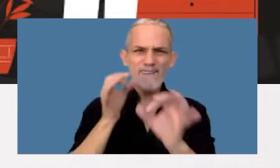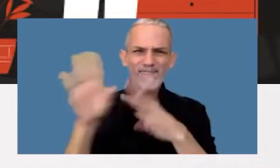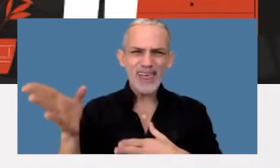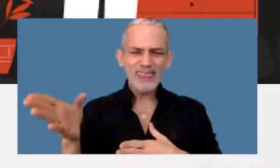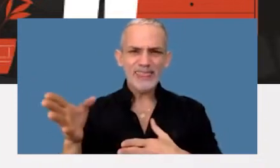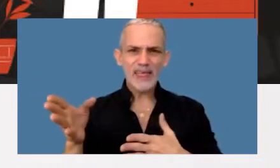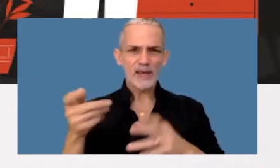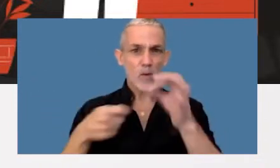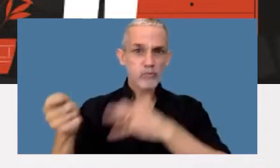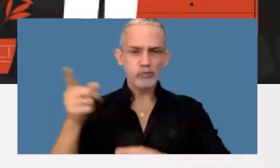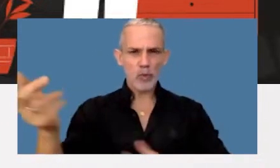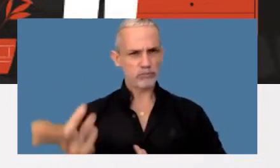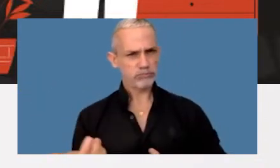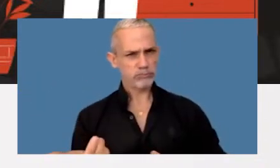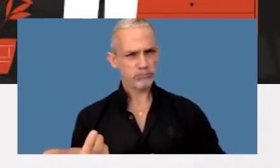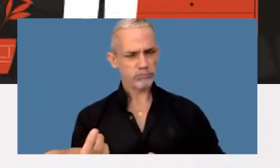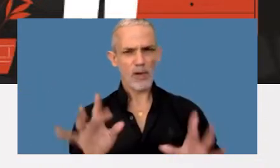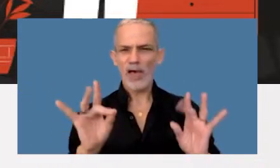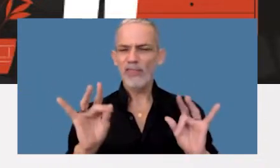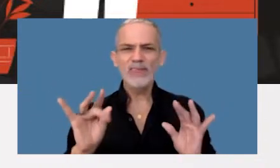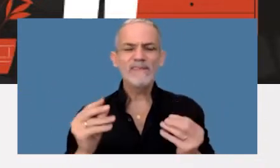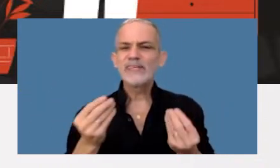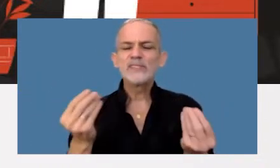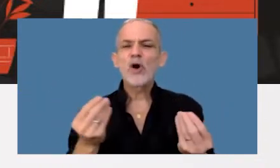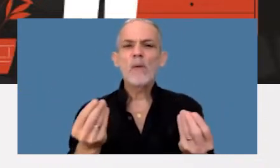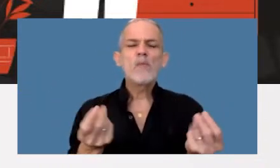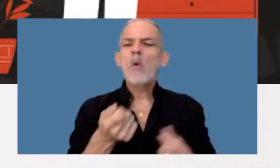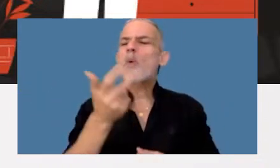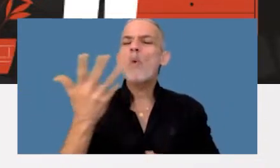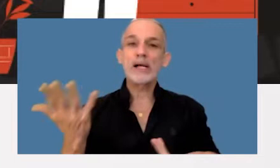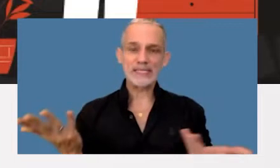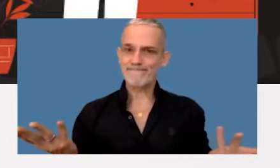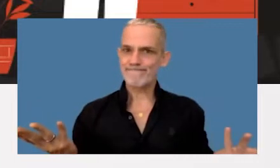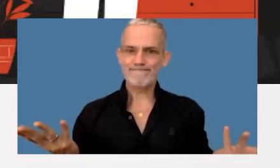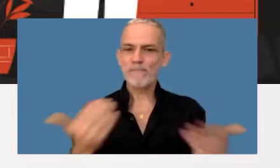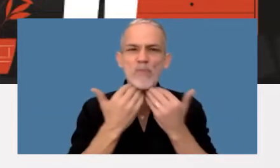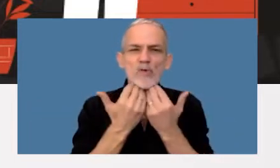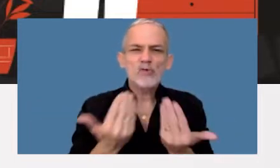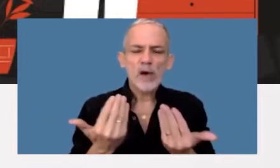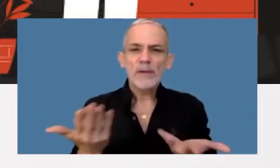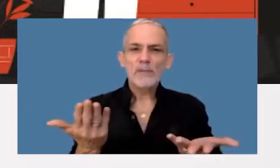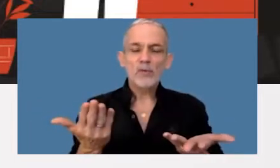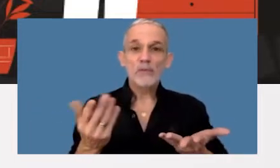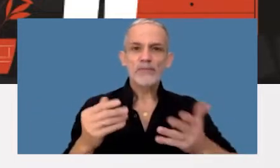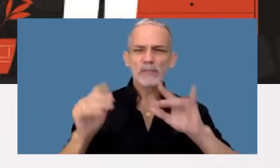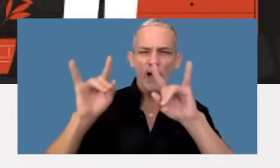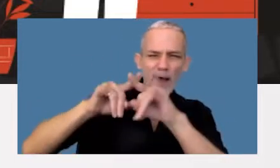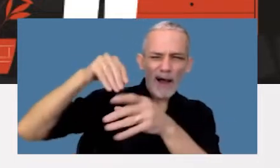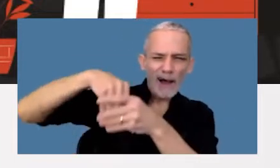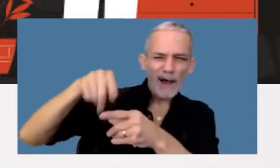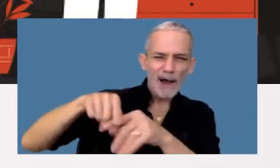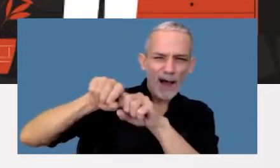terminan comercializando la dificultad que tenemos para evaluar esto es que lo único que sabemos es que en los sitios clandestinos de